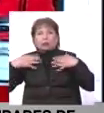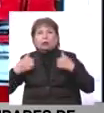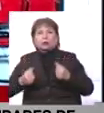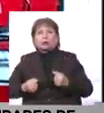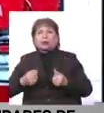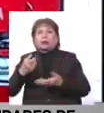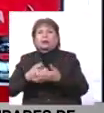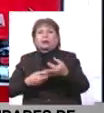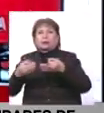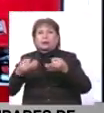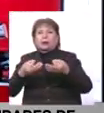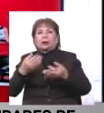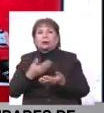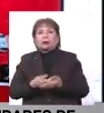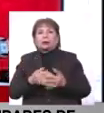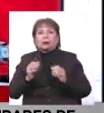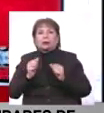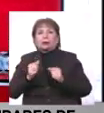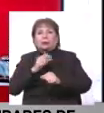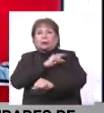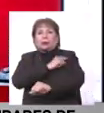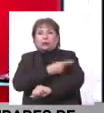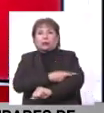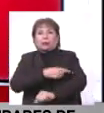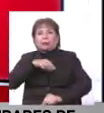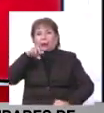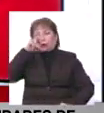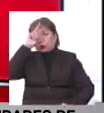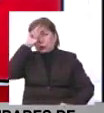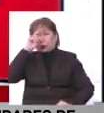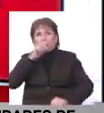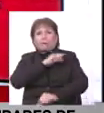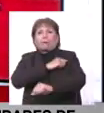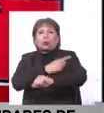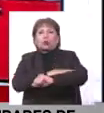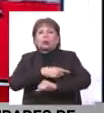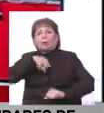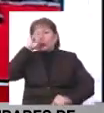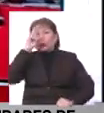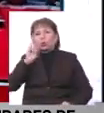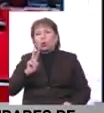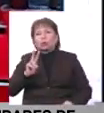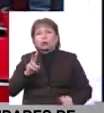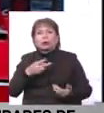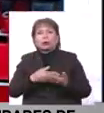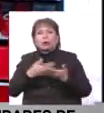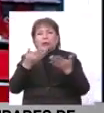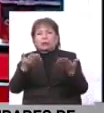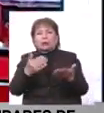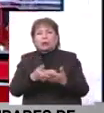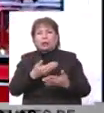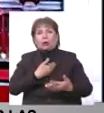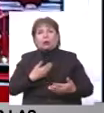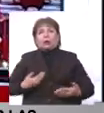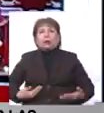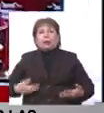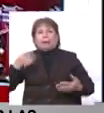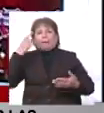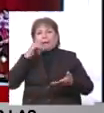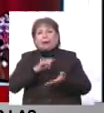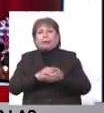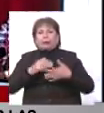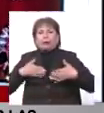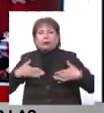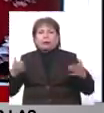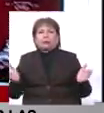reactivación económica con Punche Perú 1 y Punche Perú 2, que son créditos que se han dado a los gobiernos para poder